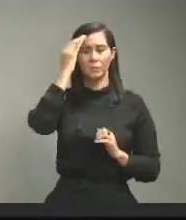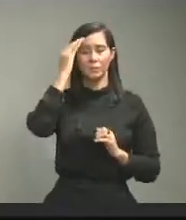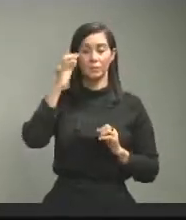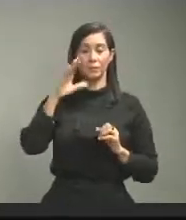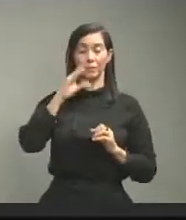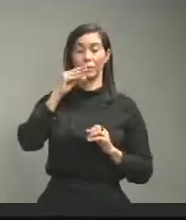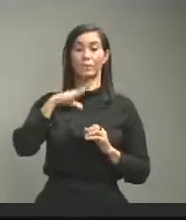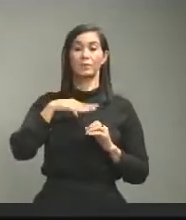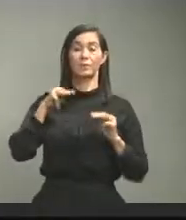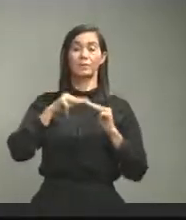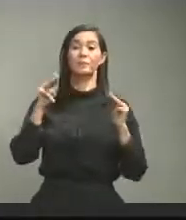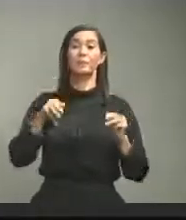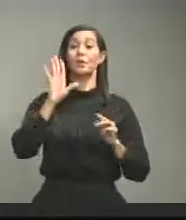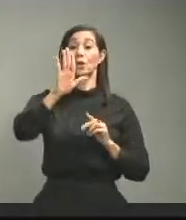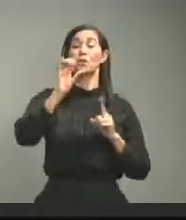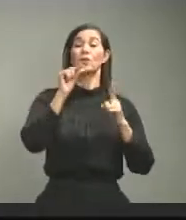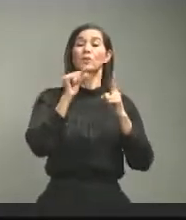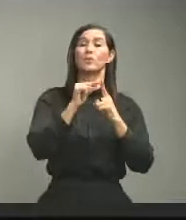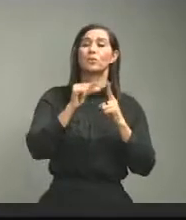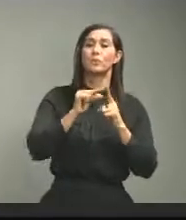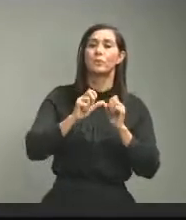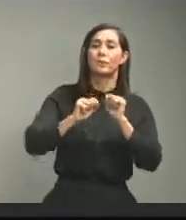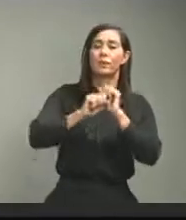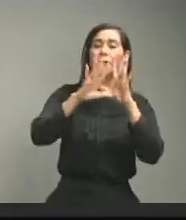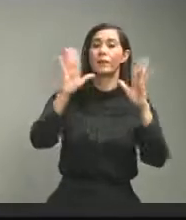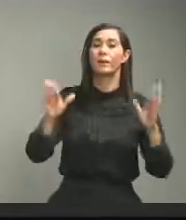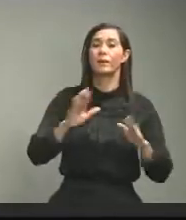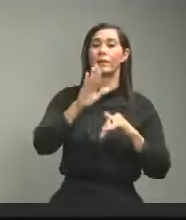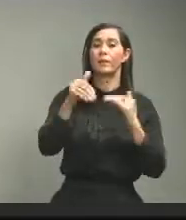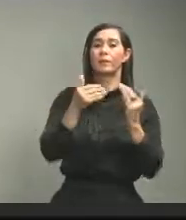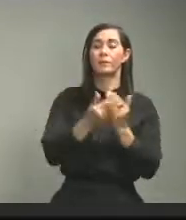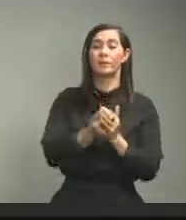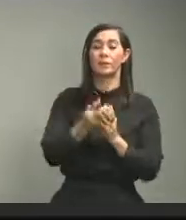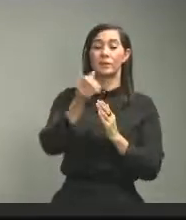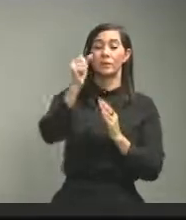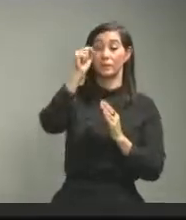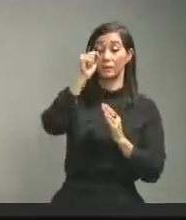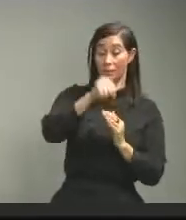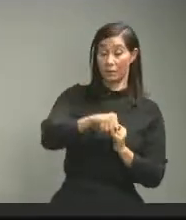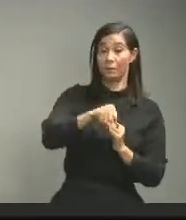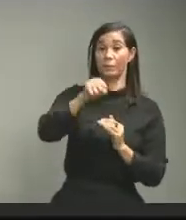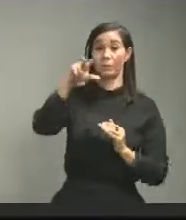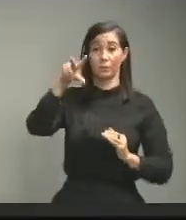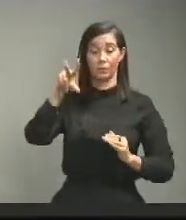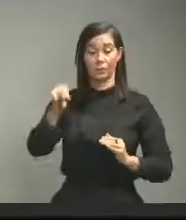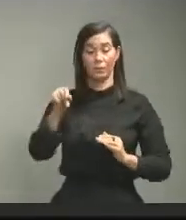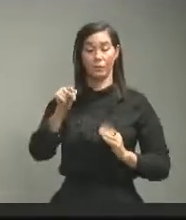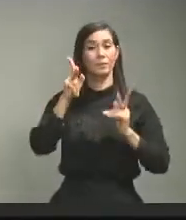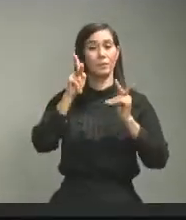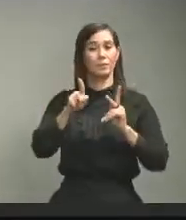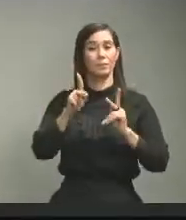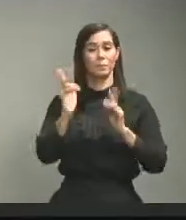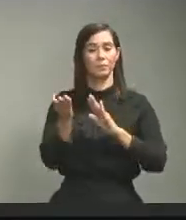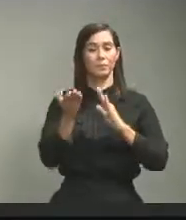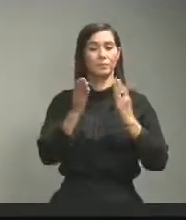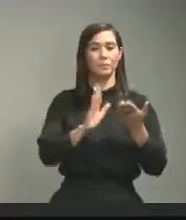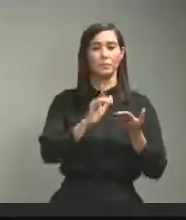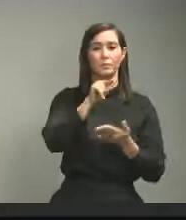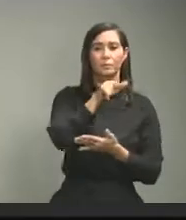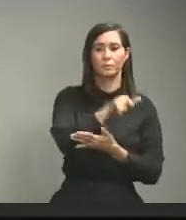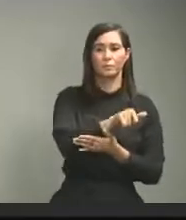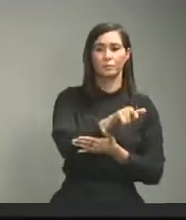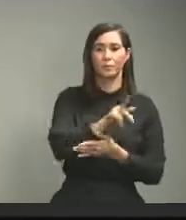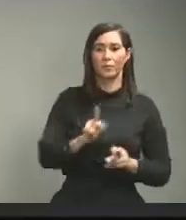ministro con sus palabras aclare a la población de la provincia de Peravia si hay o no hay un fallecimiento